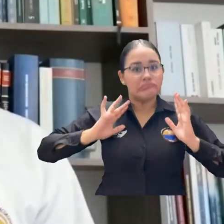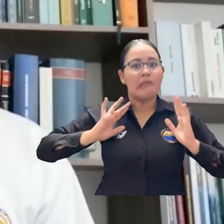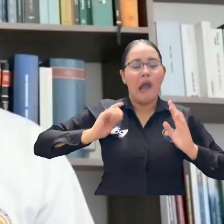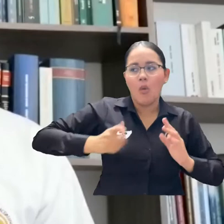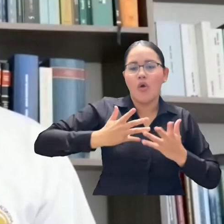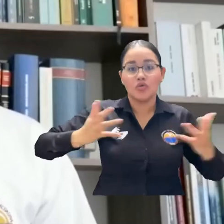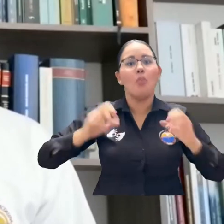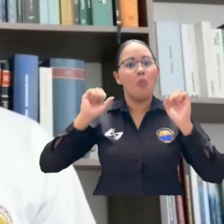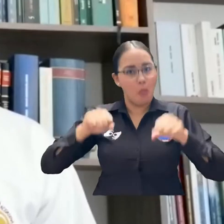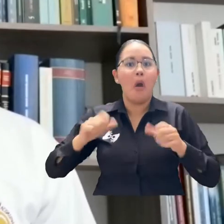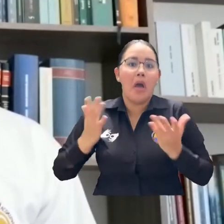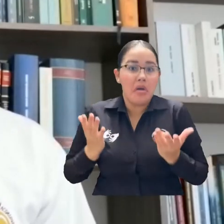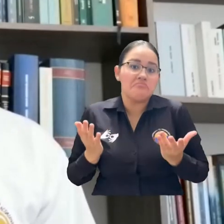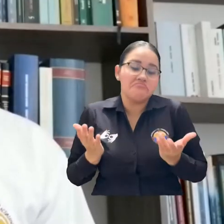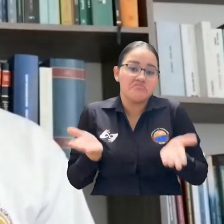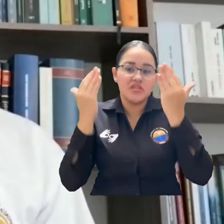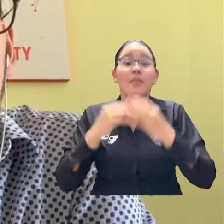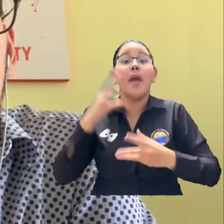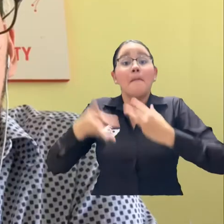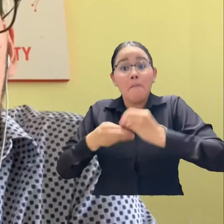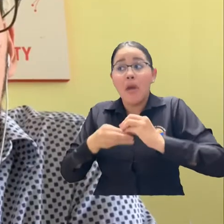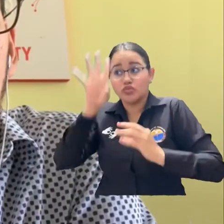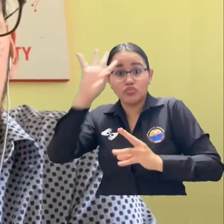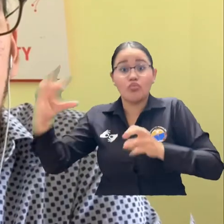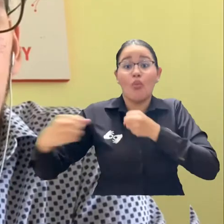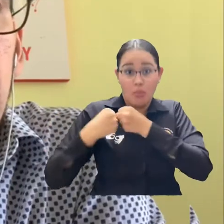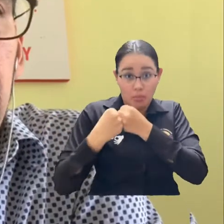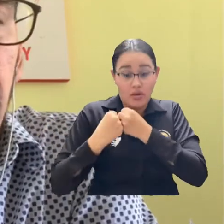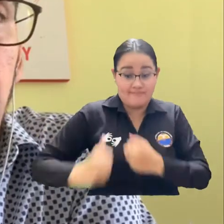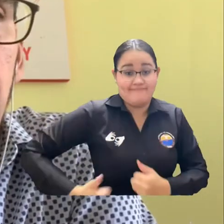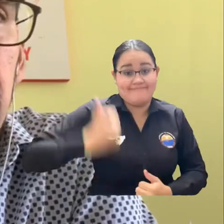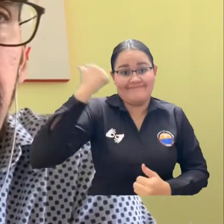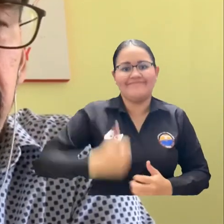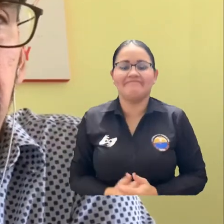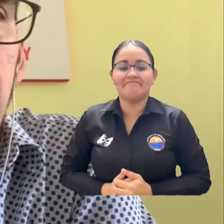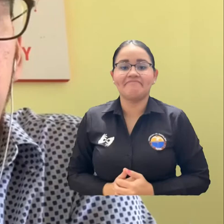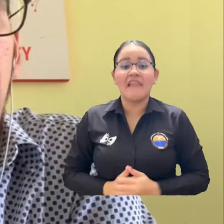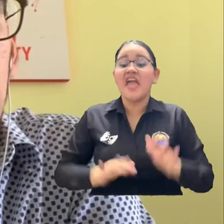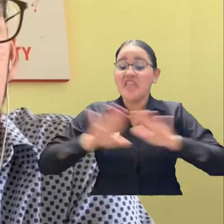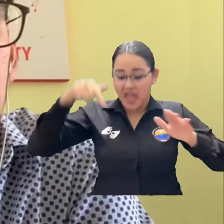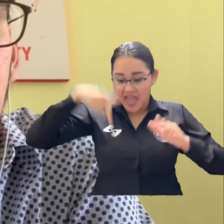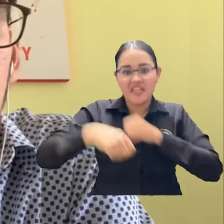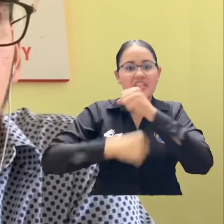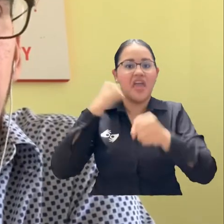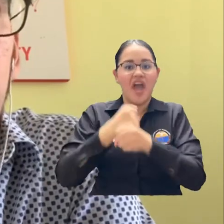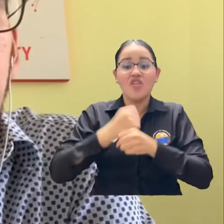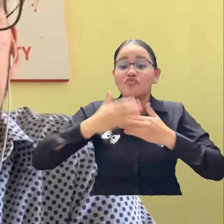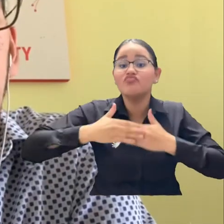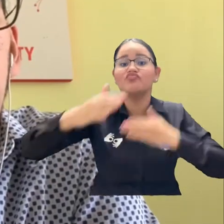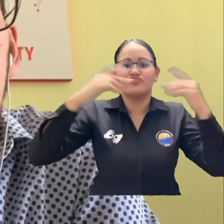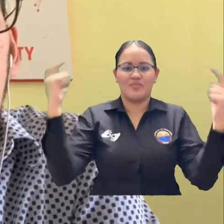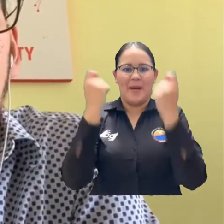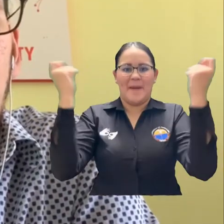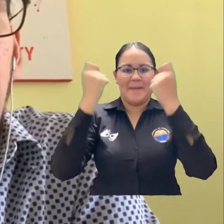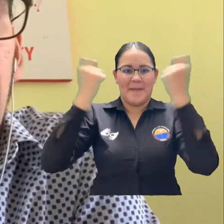asociadas en el marco del convenio y suscritos. Este convenio se firmó y se puso en marcha este año la convocatoria,